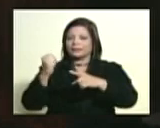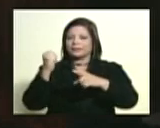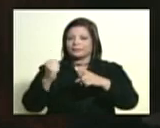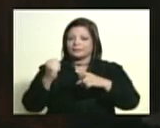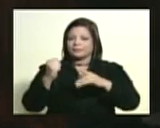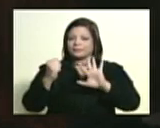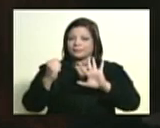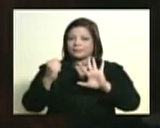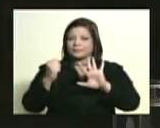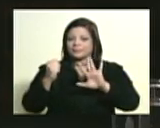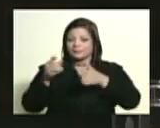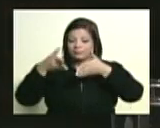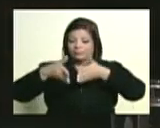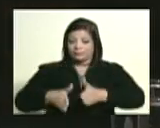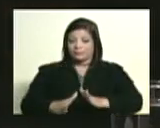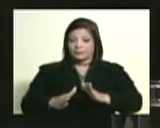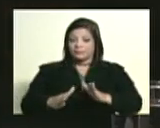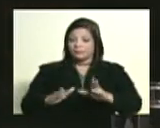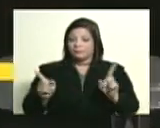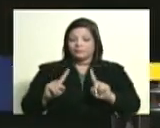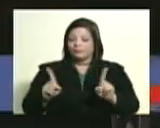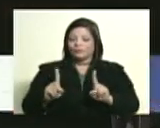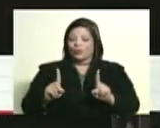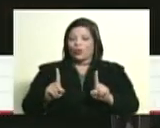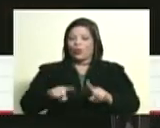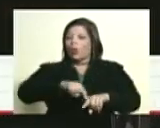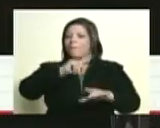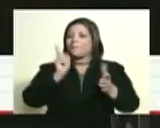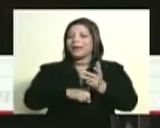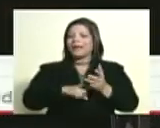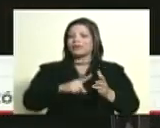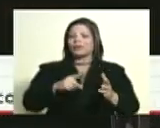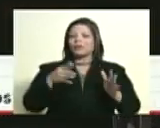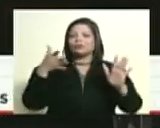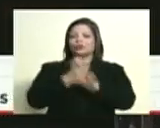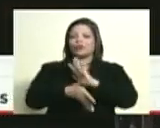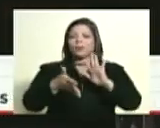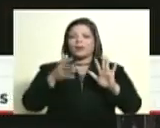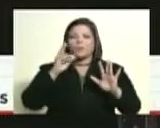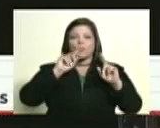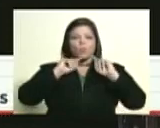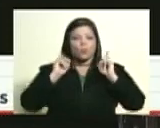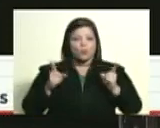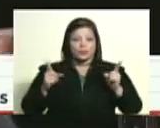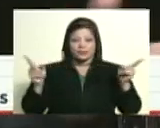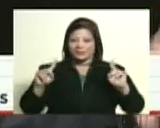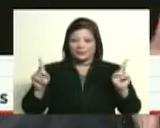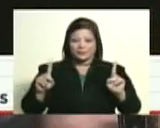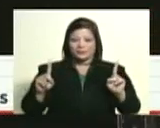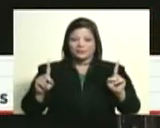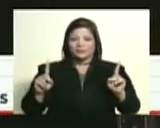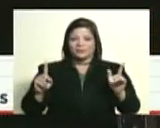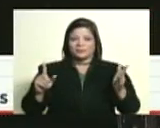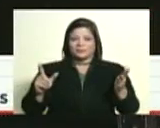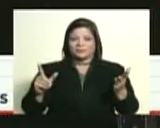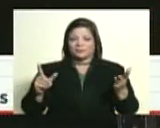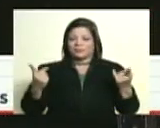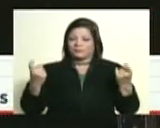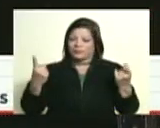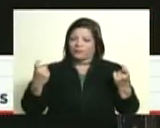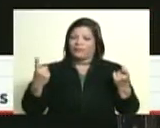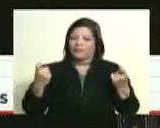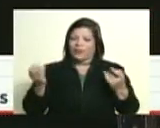Esa exhumación no logró establecer eso, no pudo establecer por las condiciones